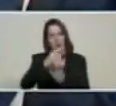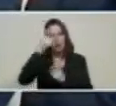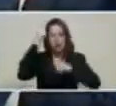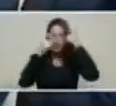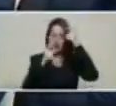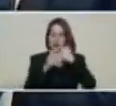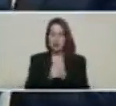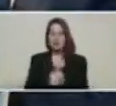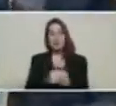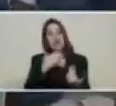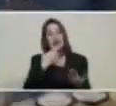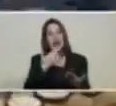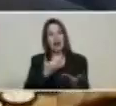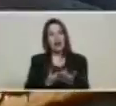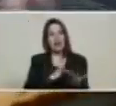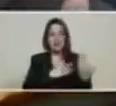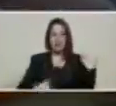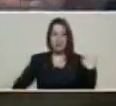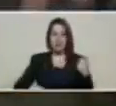gracias compañera vicepresidenta.